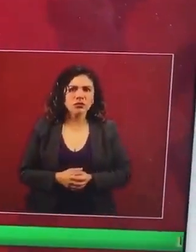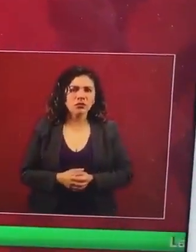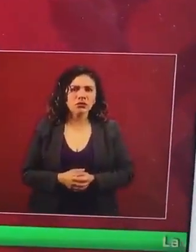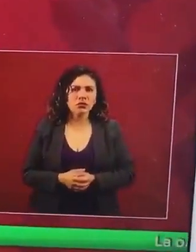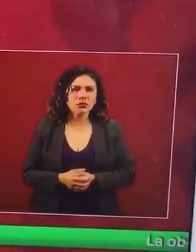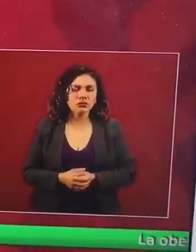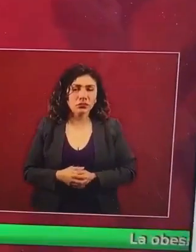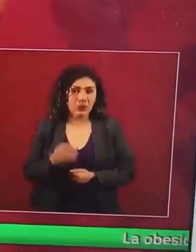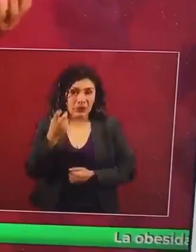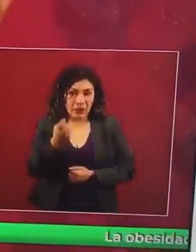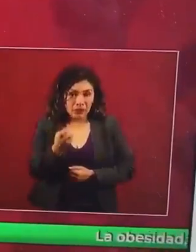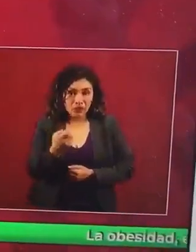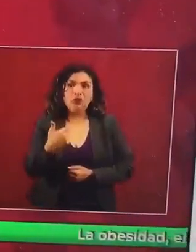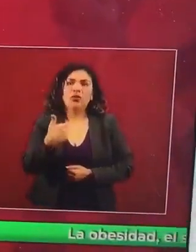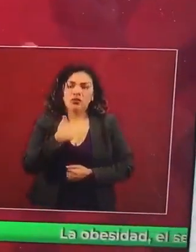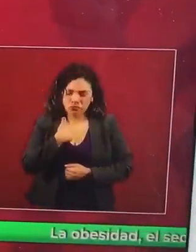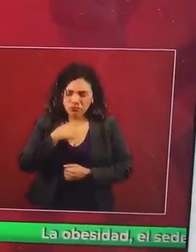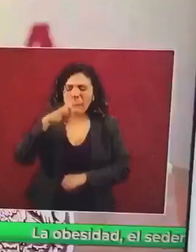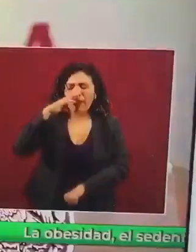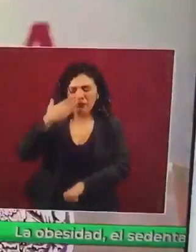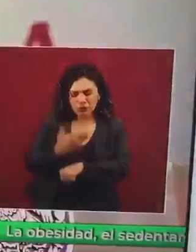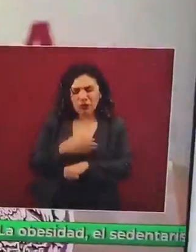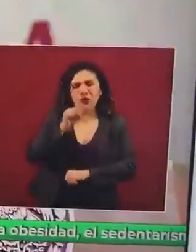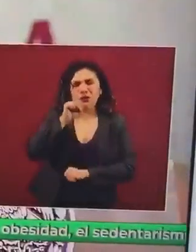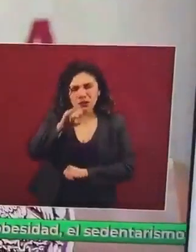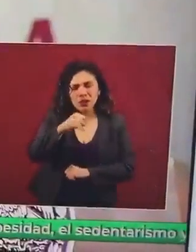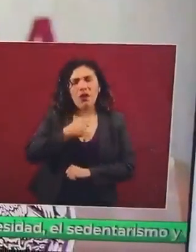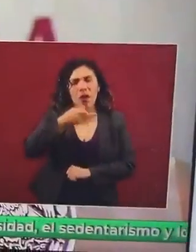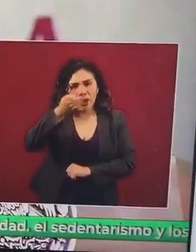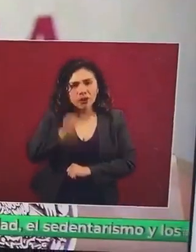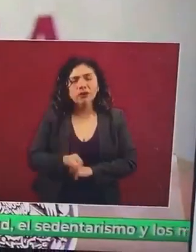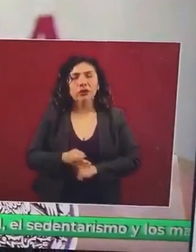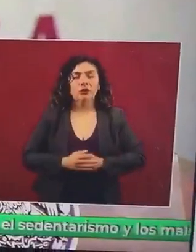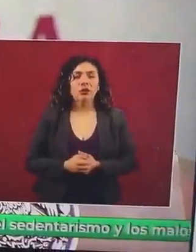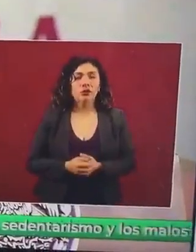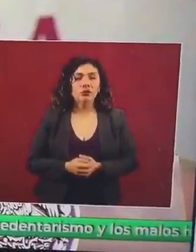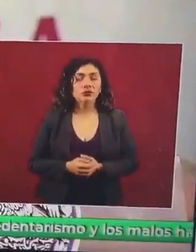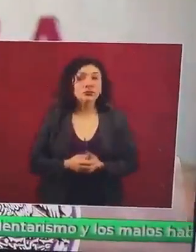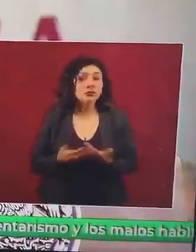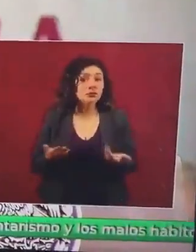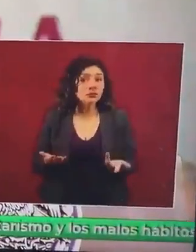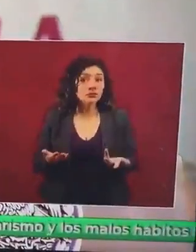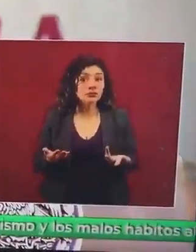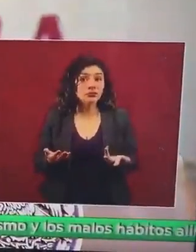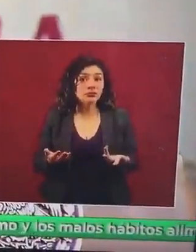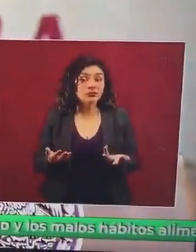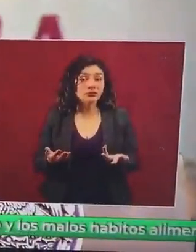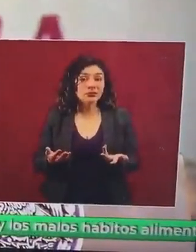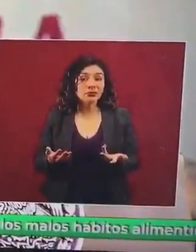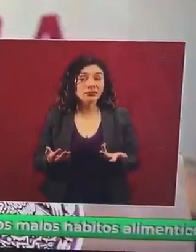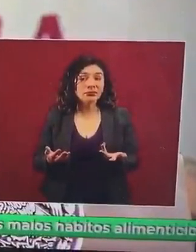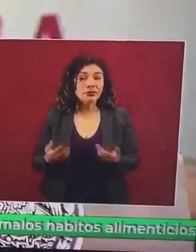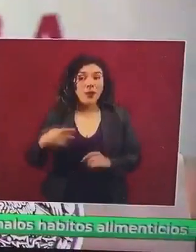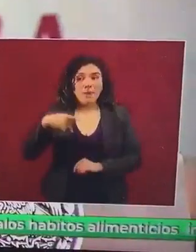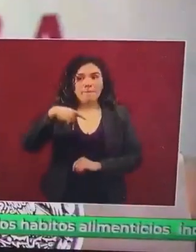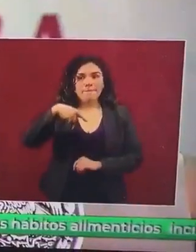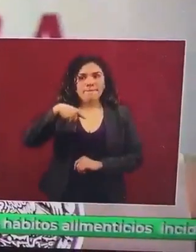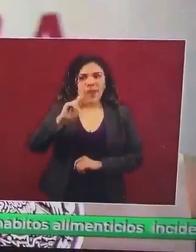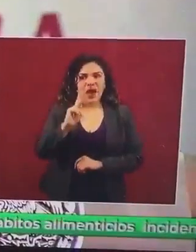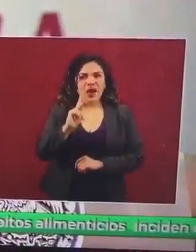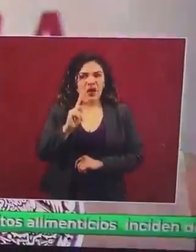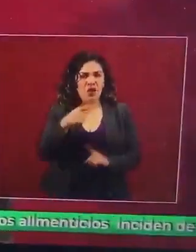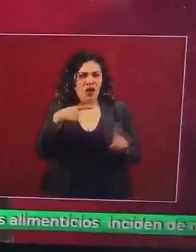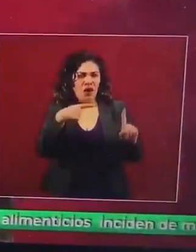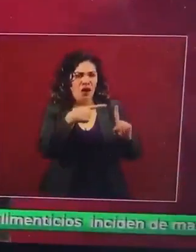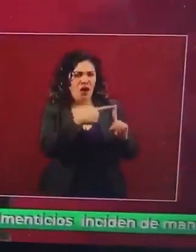Eso lo asumo, pero que él nos